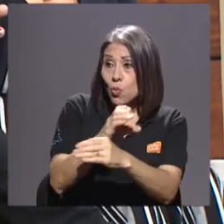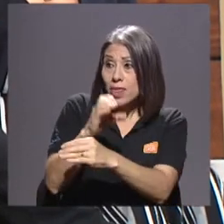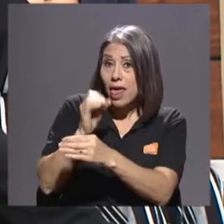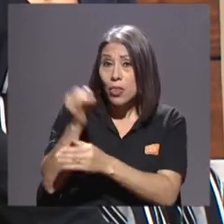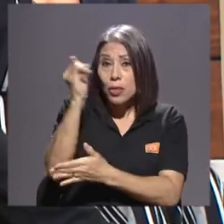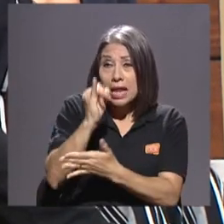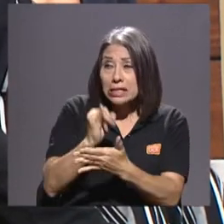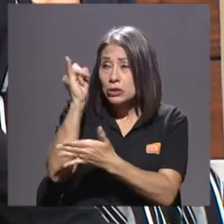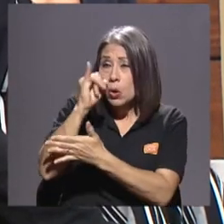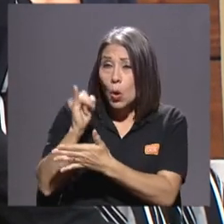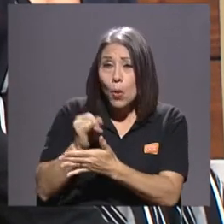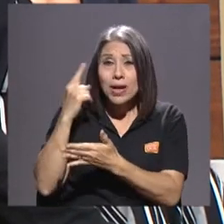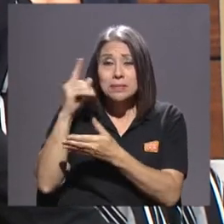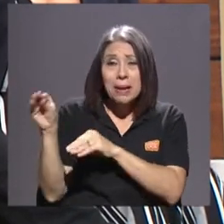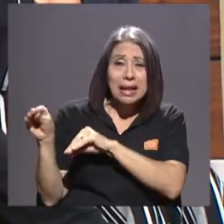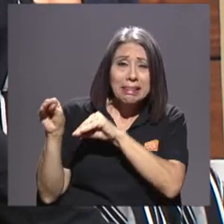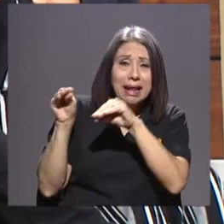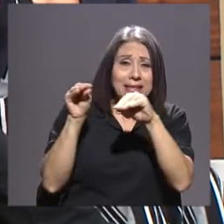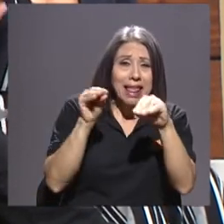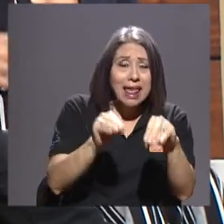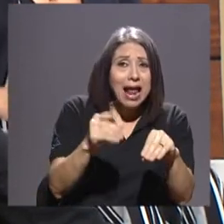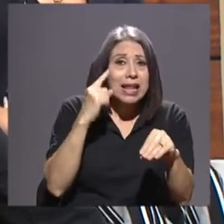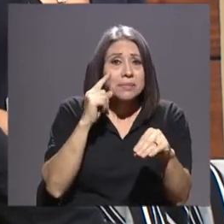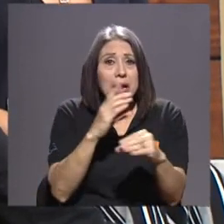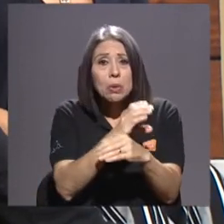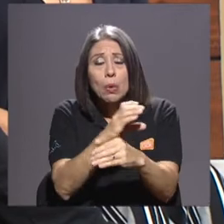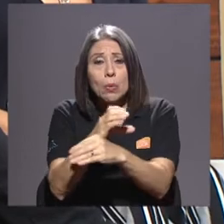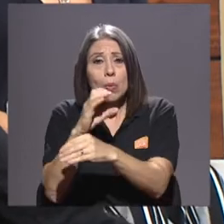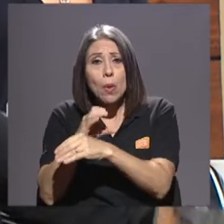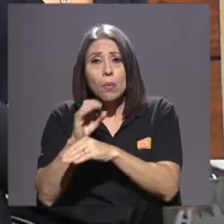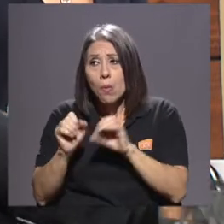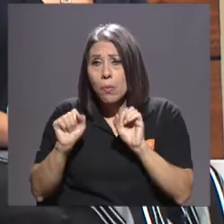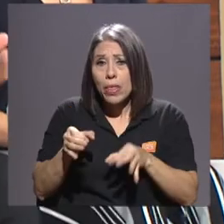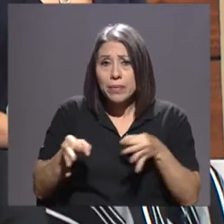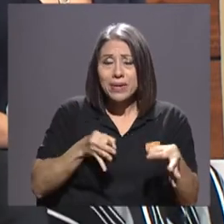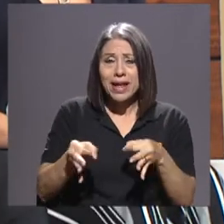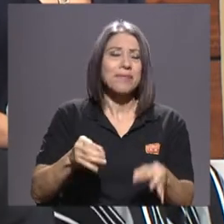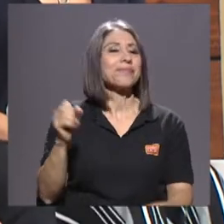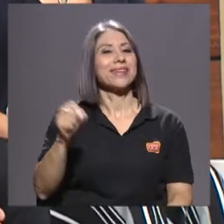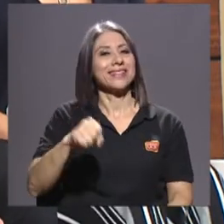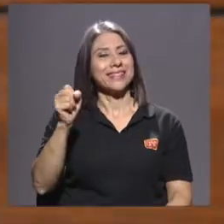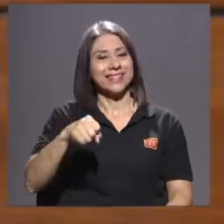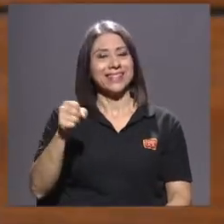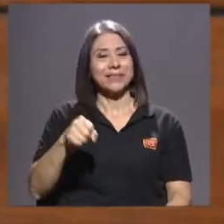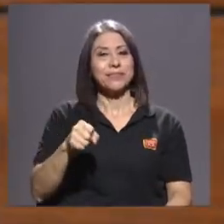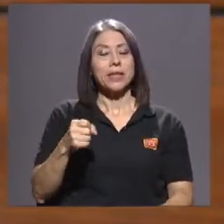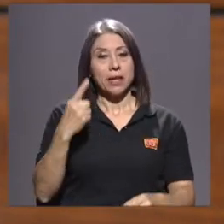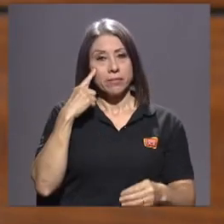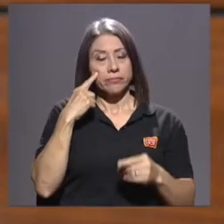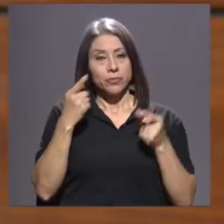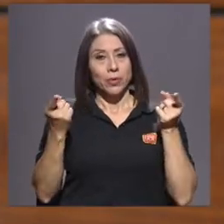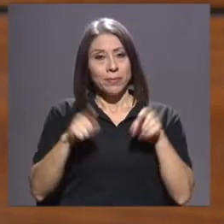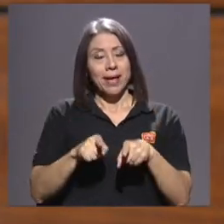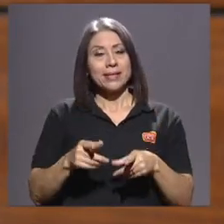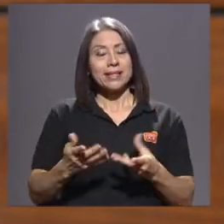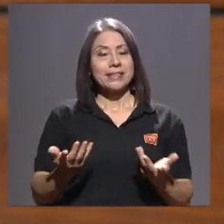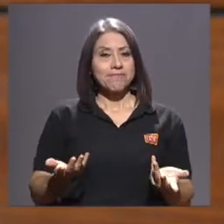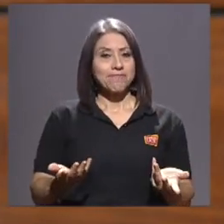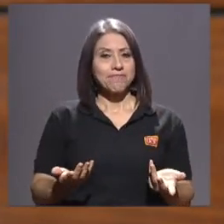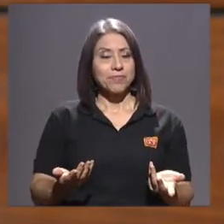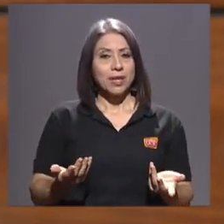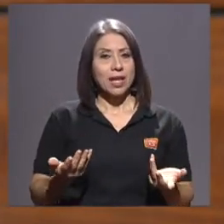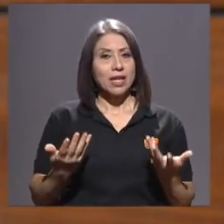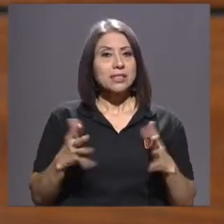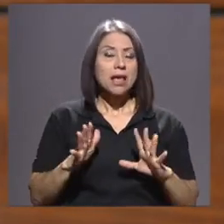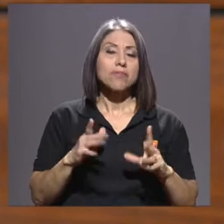trasladarlas, que se aclimaten? ¿Se pudiera explicar también de ese proceso? Sí, claro. Lo que pasa es que luego